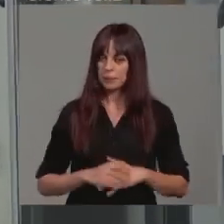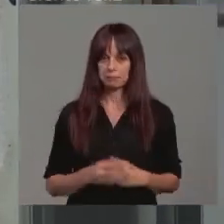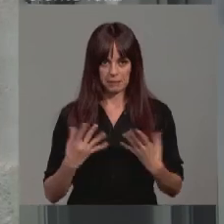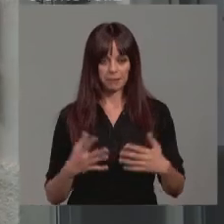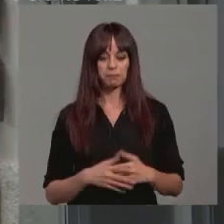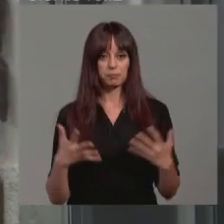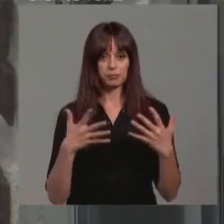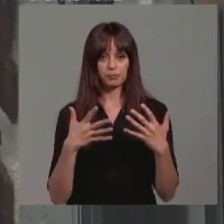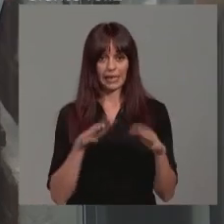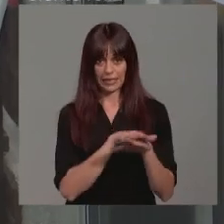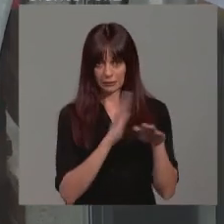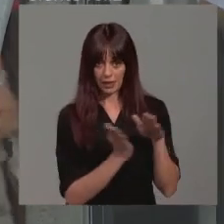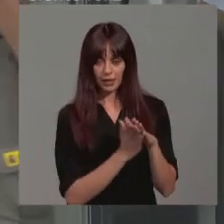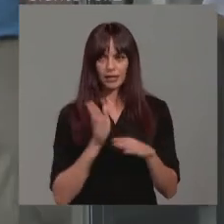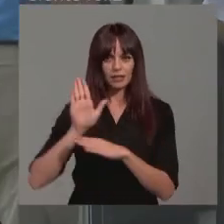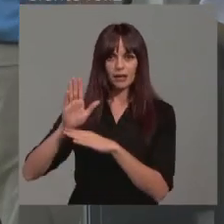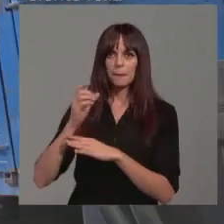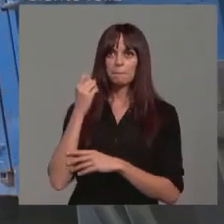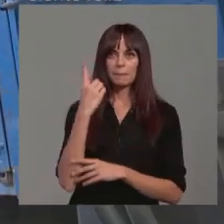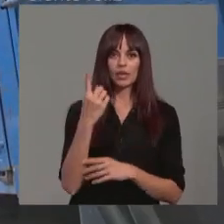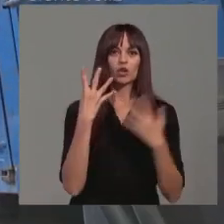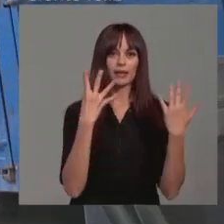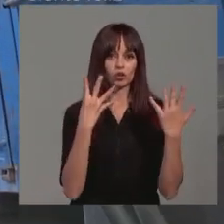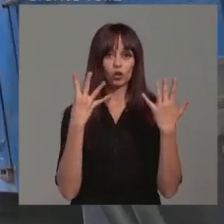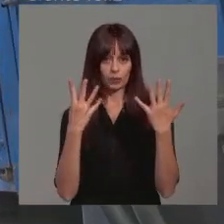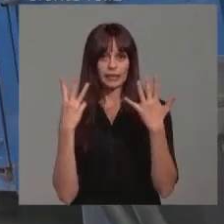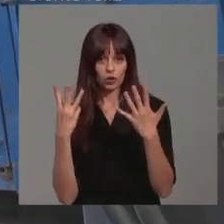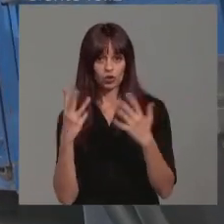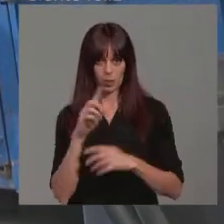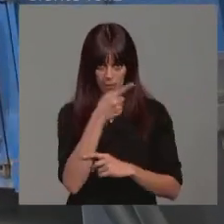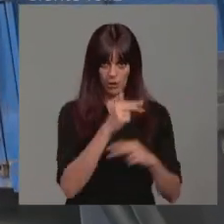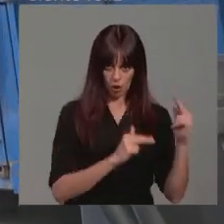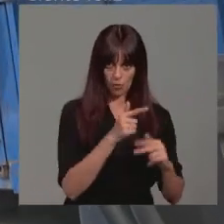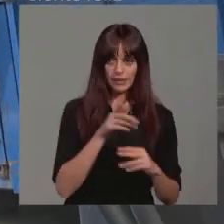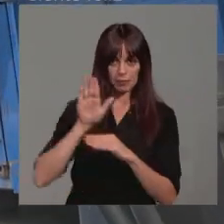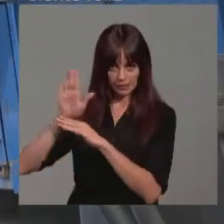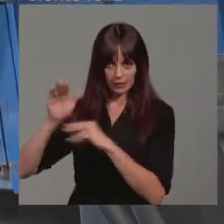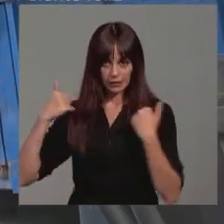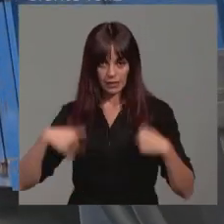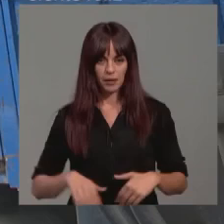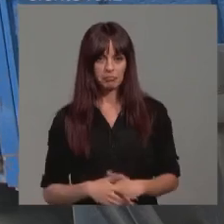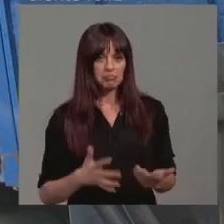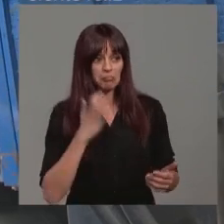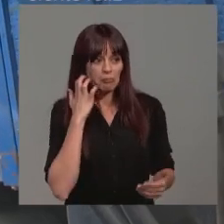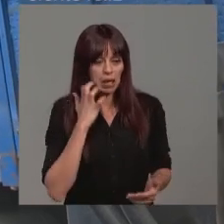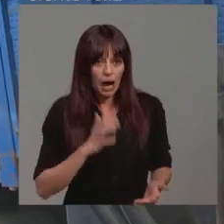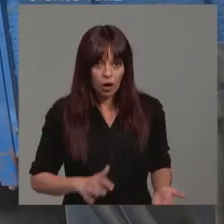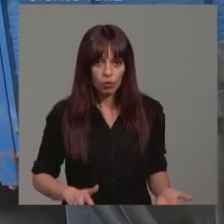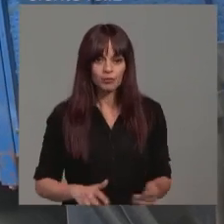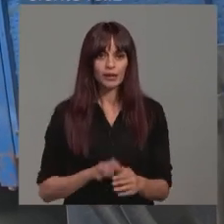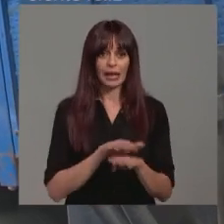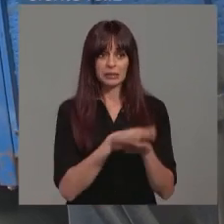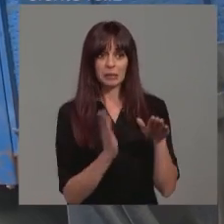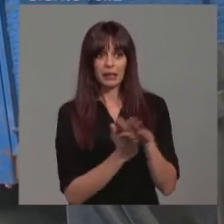se presentaron esos expedientes en el año 1998, en el primero de ellos, y extrañamente este